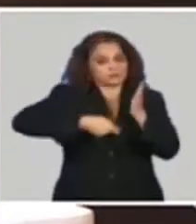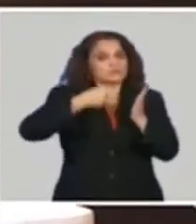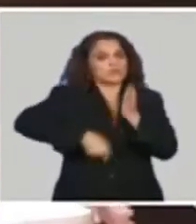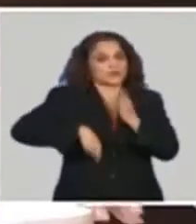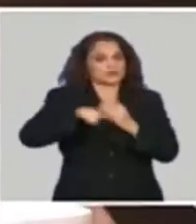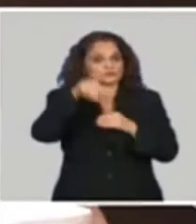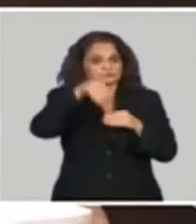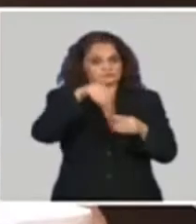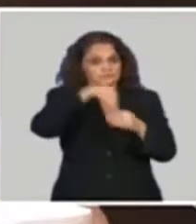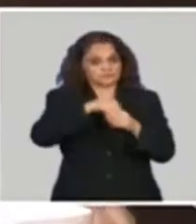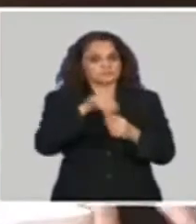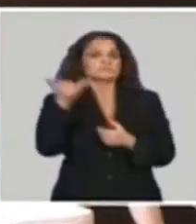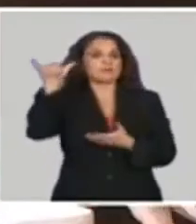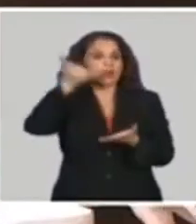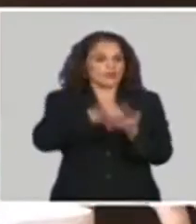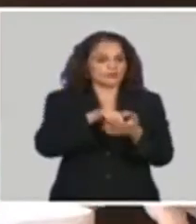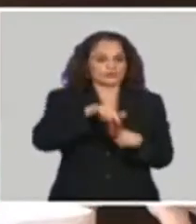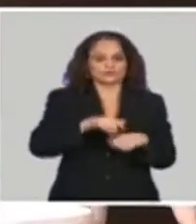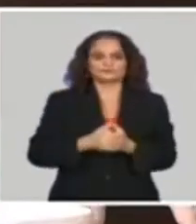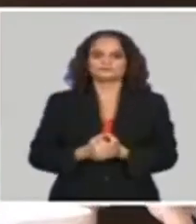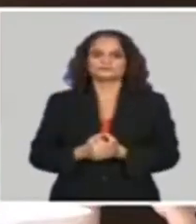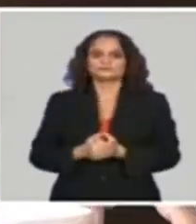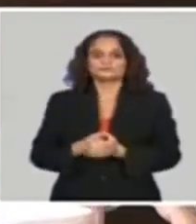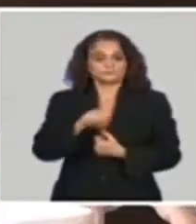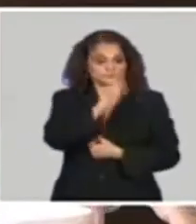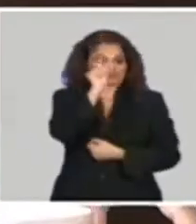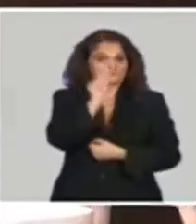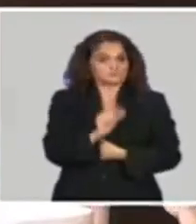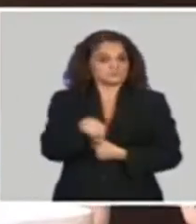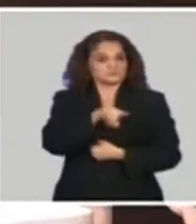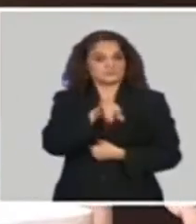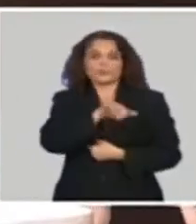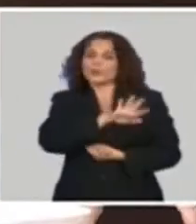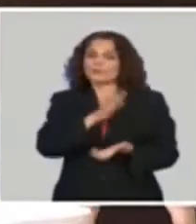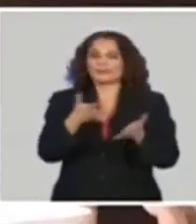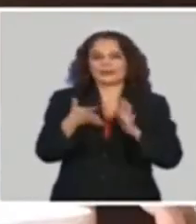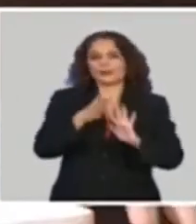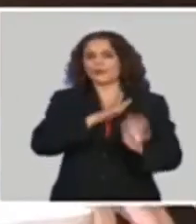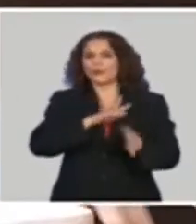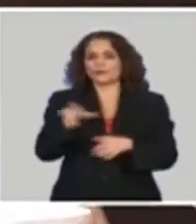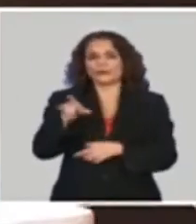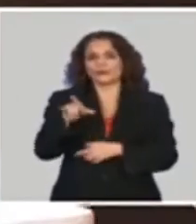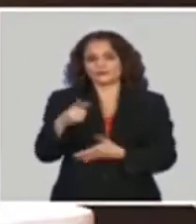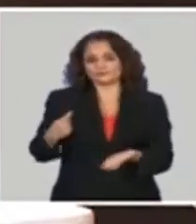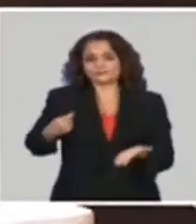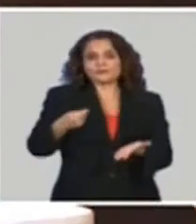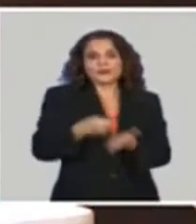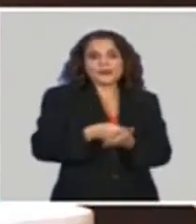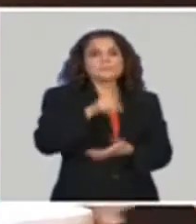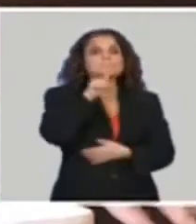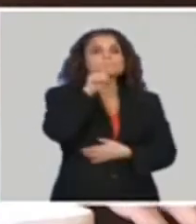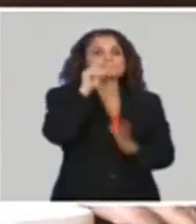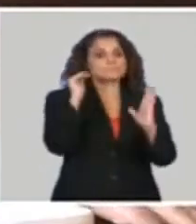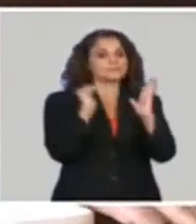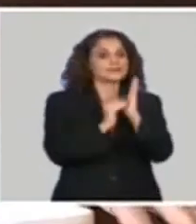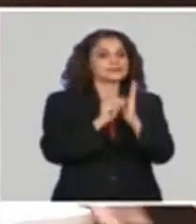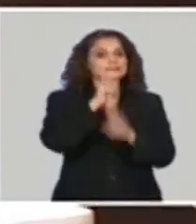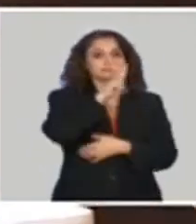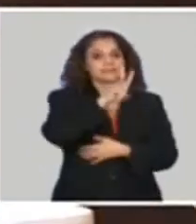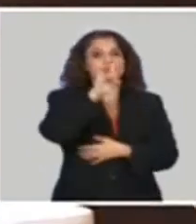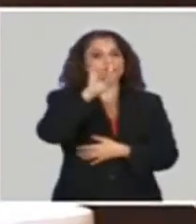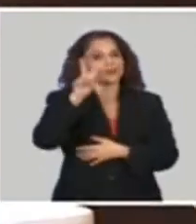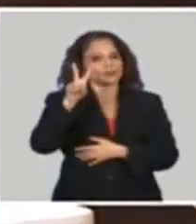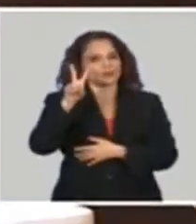escenario, esa misma persona agotando el mismo límite de importación tendría que erogar mil trescientos noventa y pesos. Fíjense que es menor